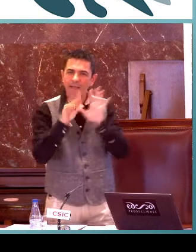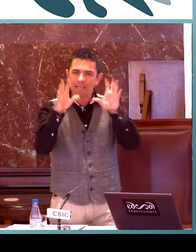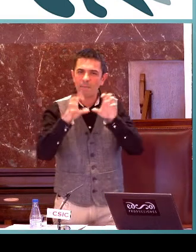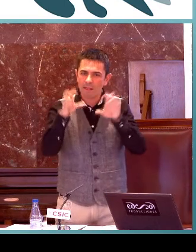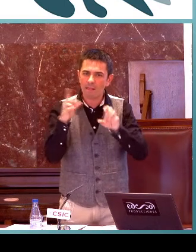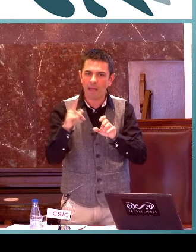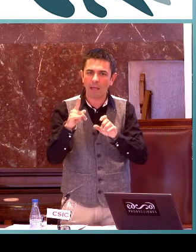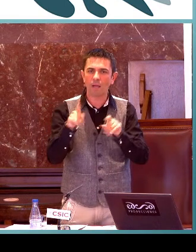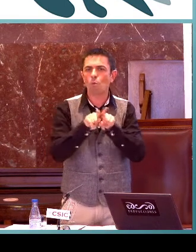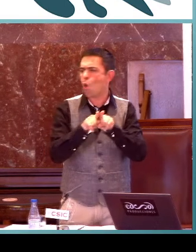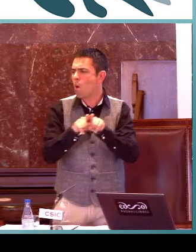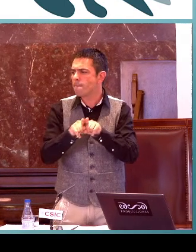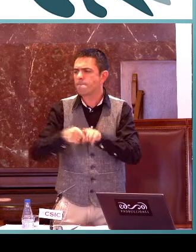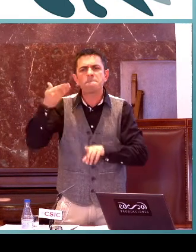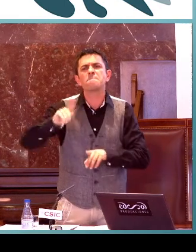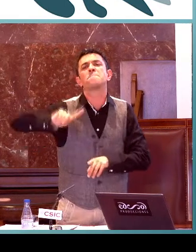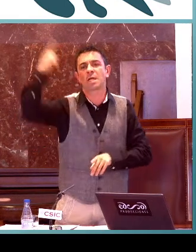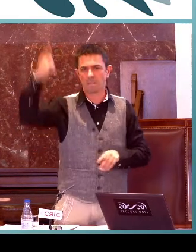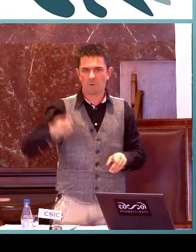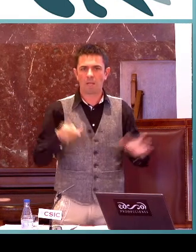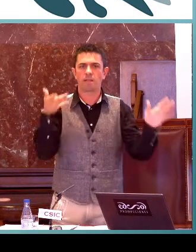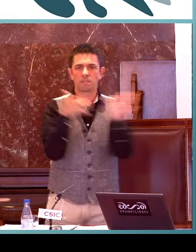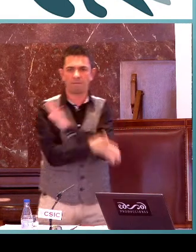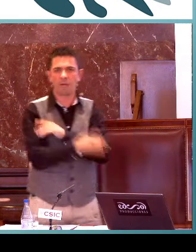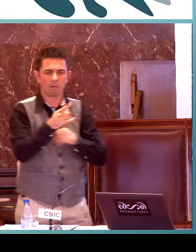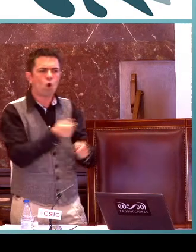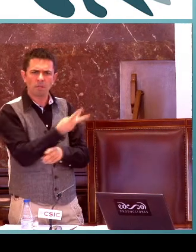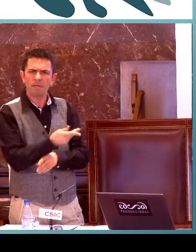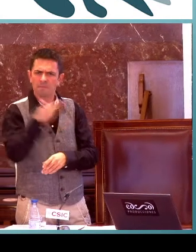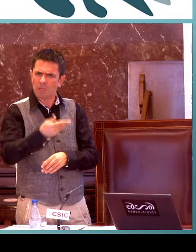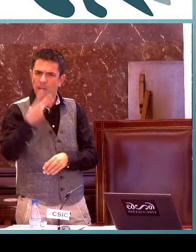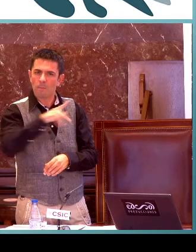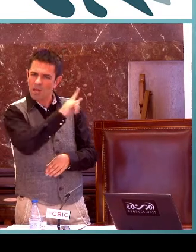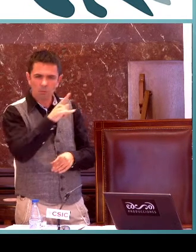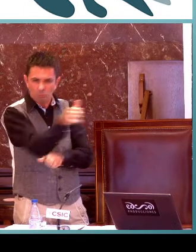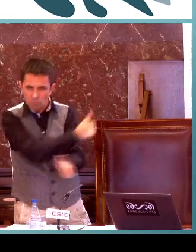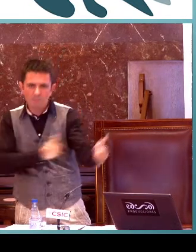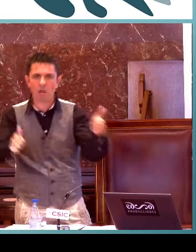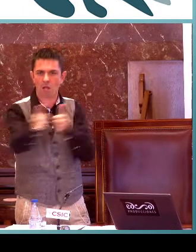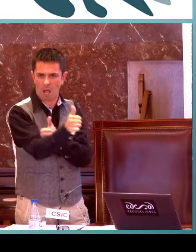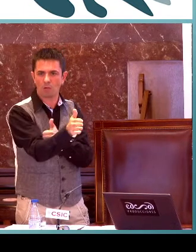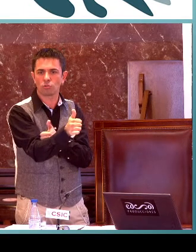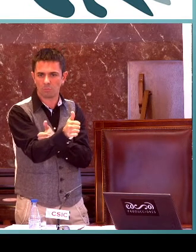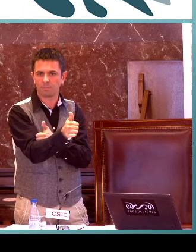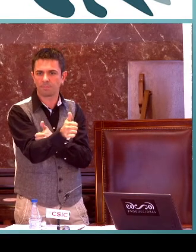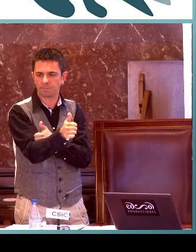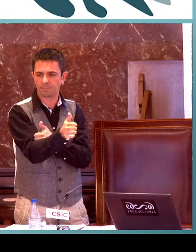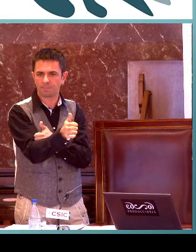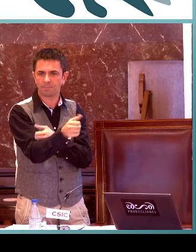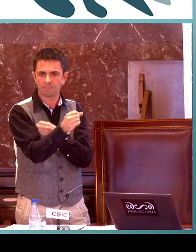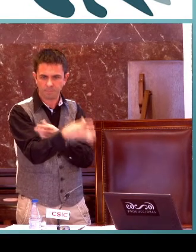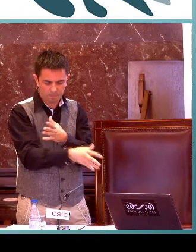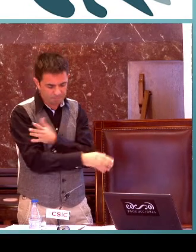cuáles serían los estándares de aprendizaje más importantes. Los demás son importantes pero estos serían los